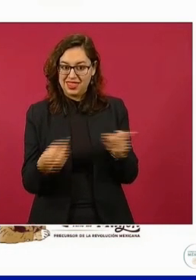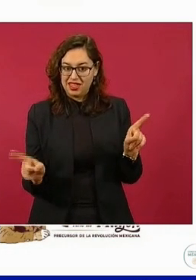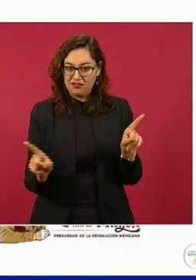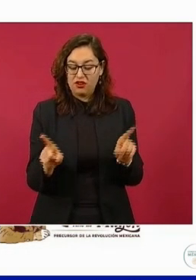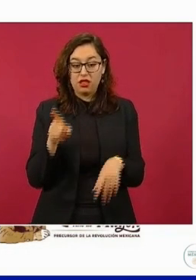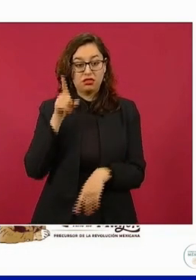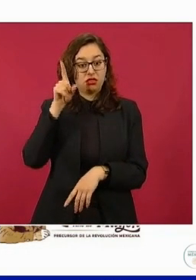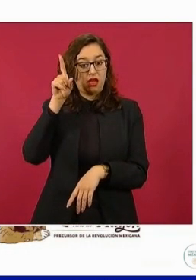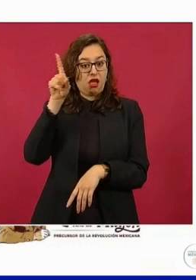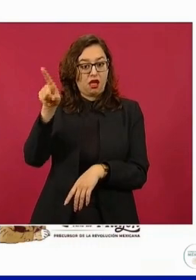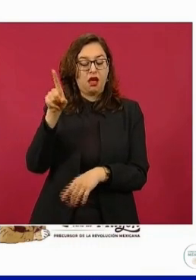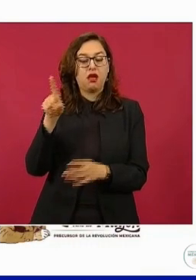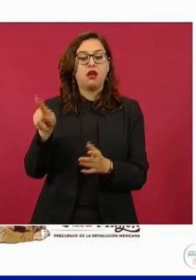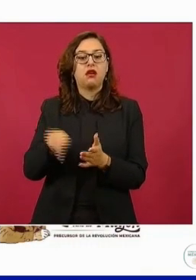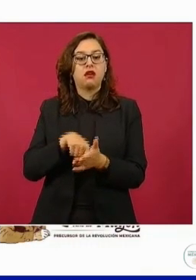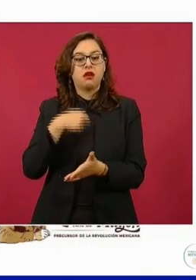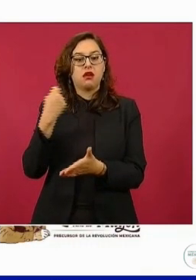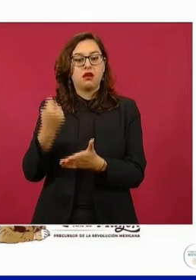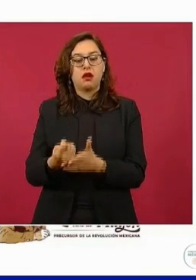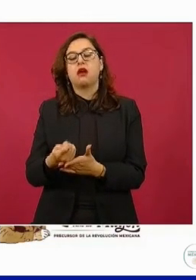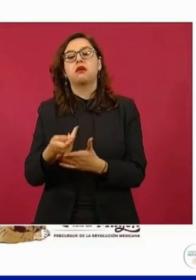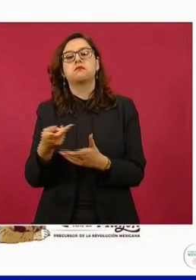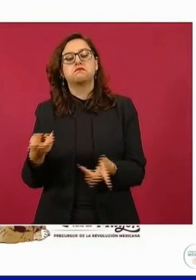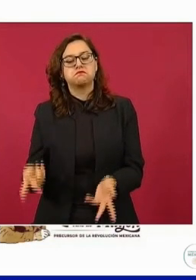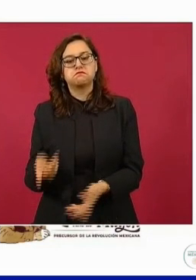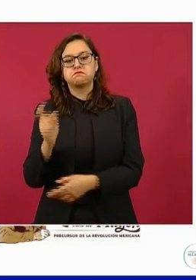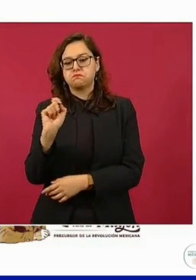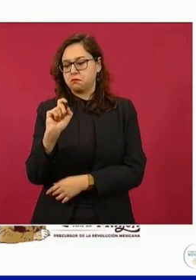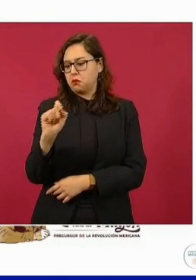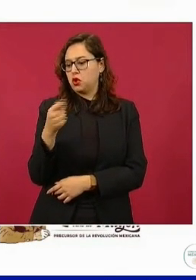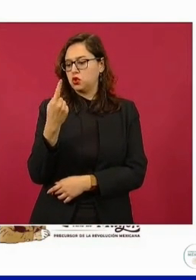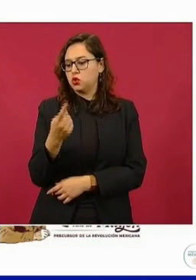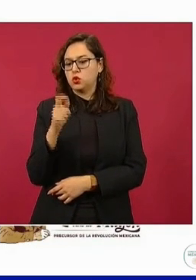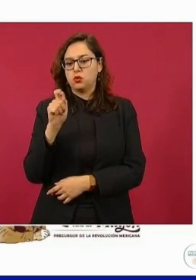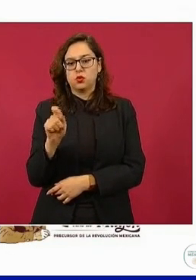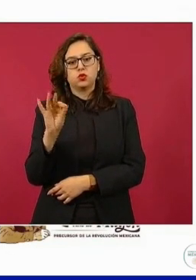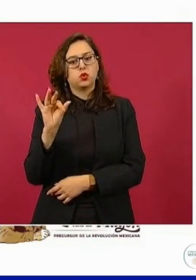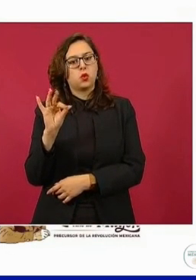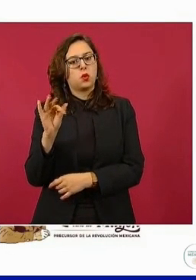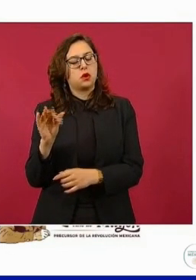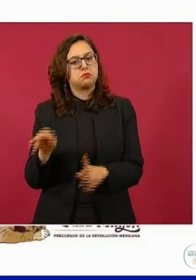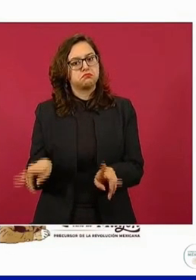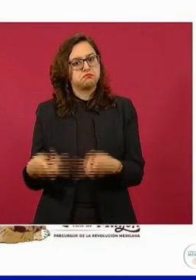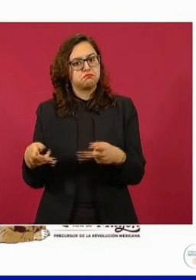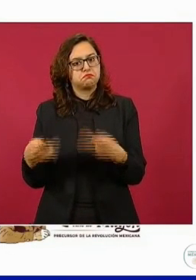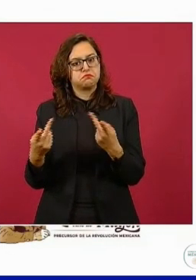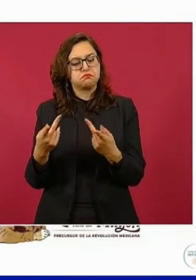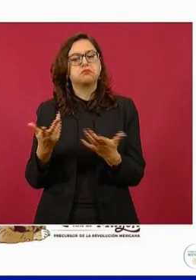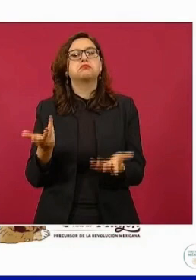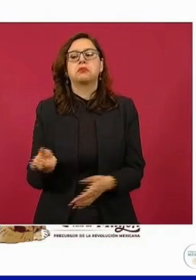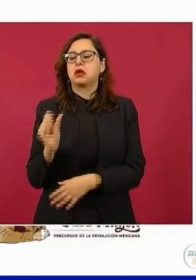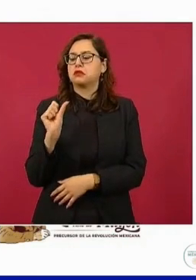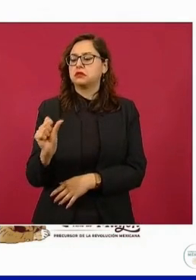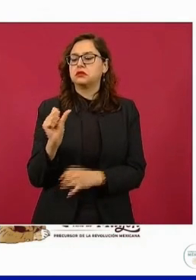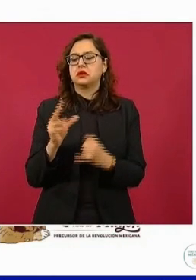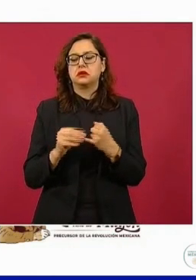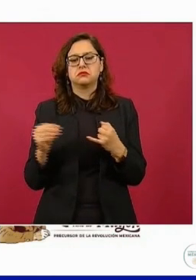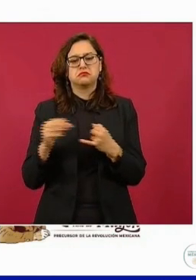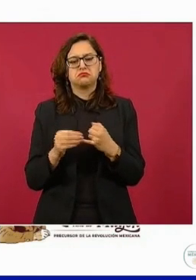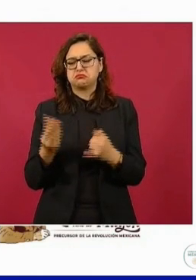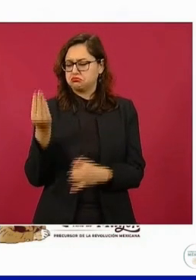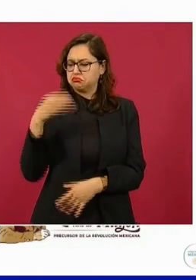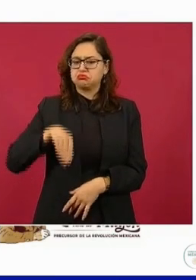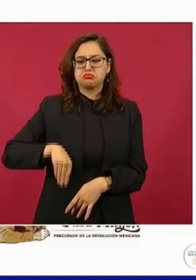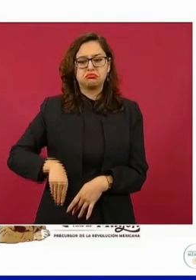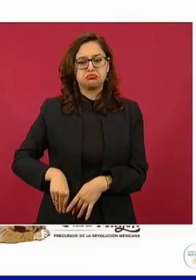Madero, Tamaulipas, 21 pesos con 40 centavos por litro, precio al público, un margen de 16 centavos